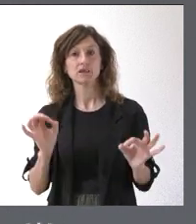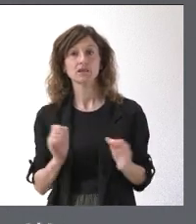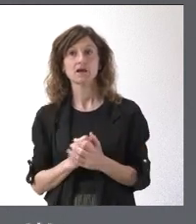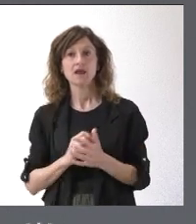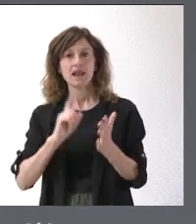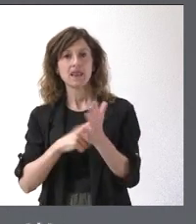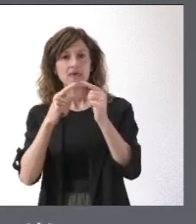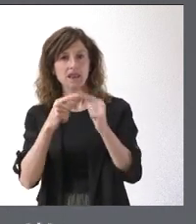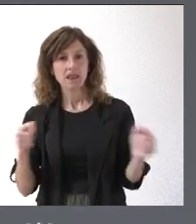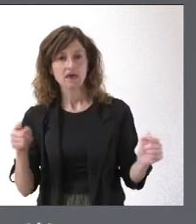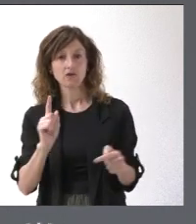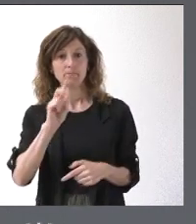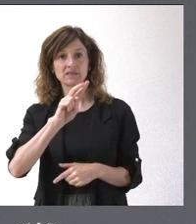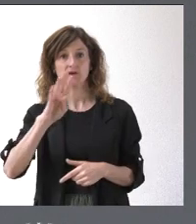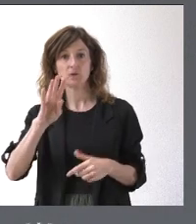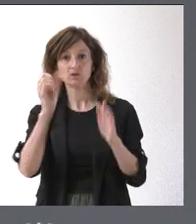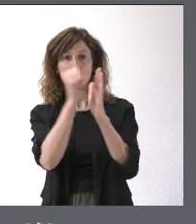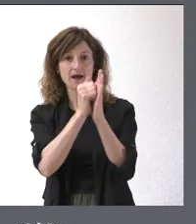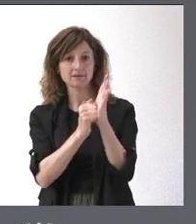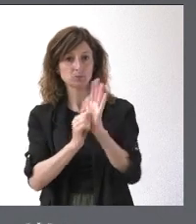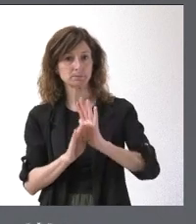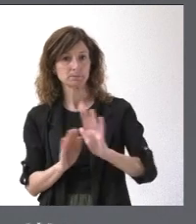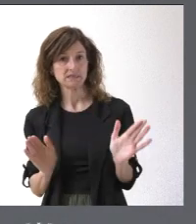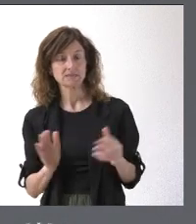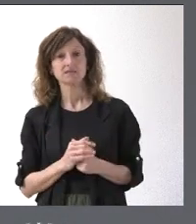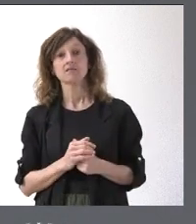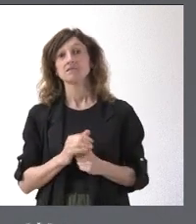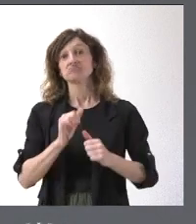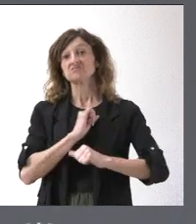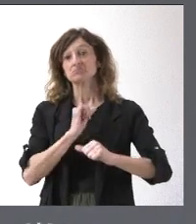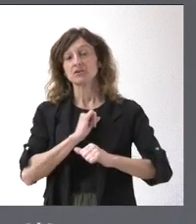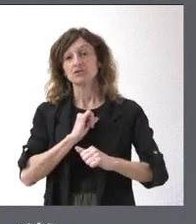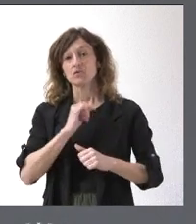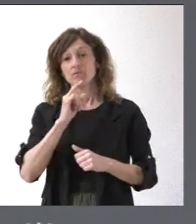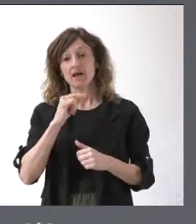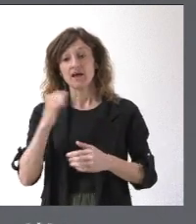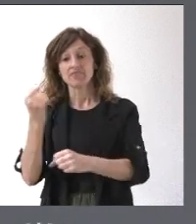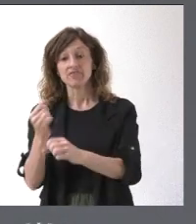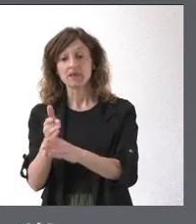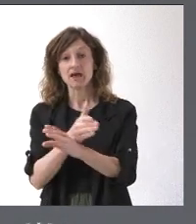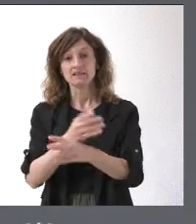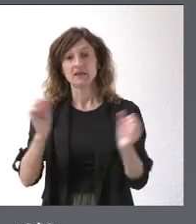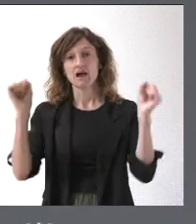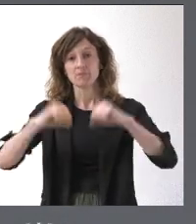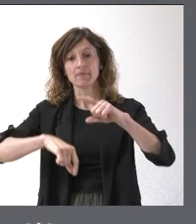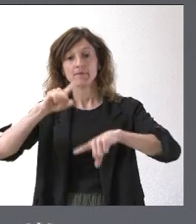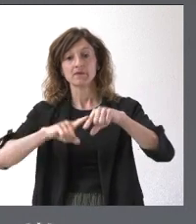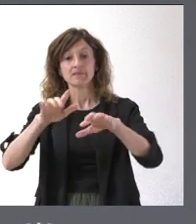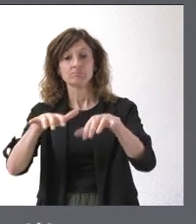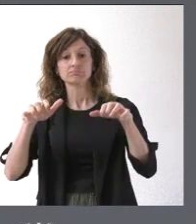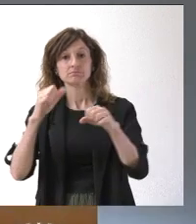una ley larga, son 24 los artículos. Esperemos que esté aprobada antes de final de año, pero depende del trabajo que tengan las Cortes.